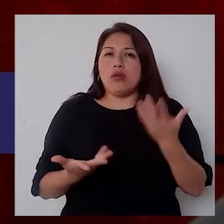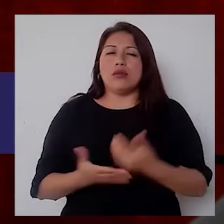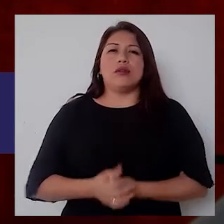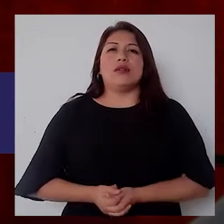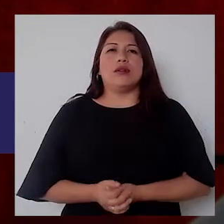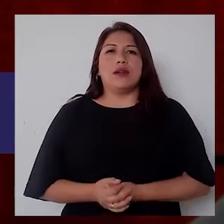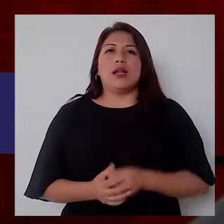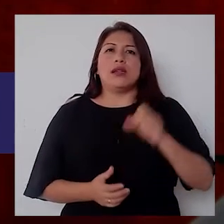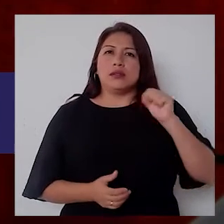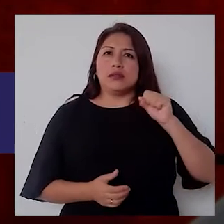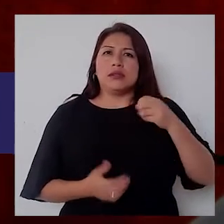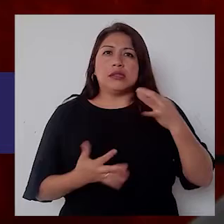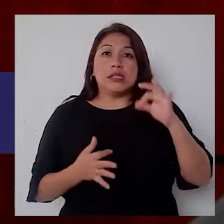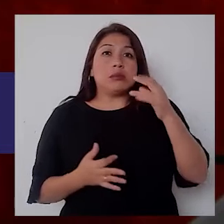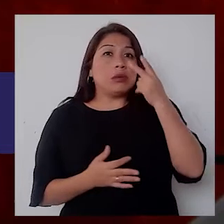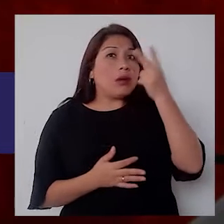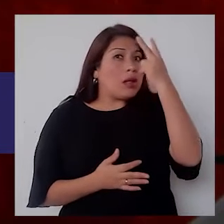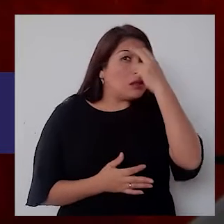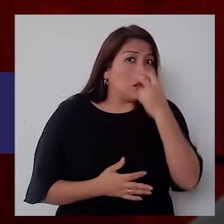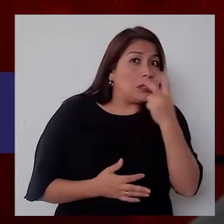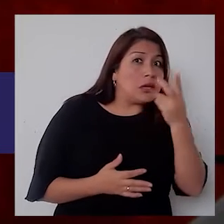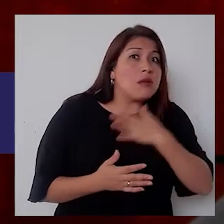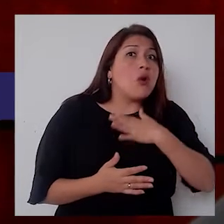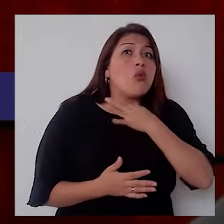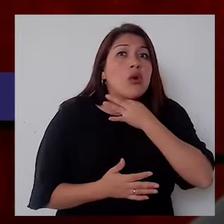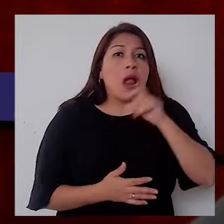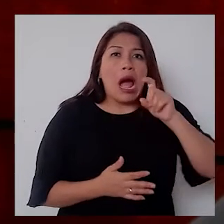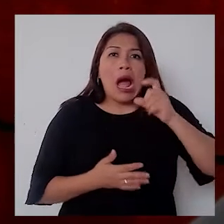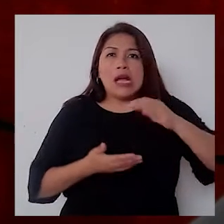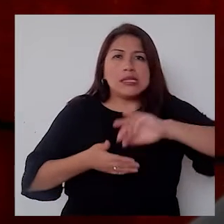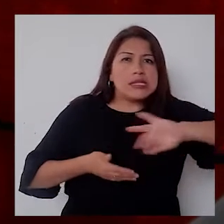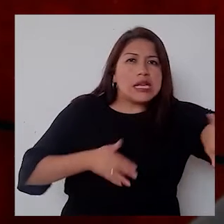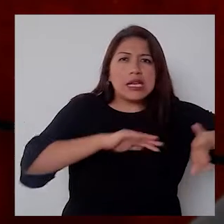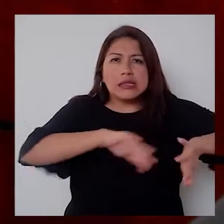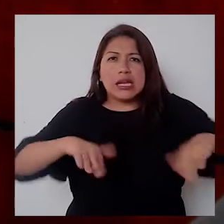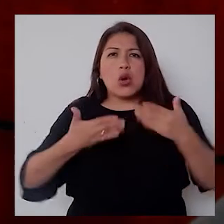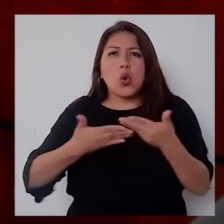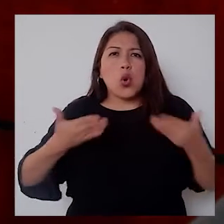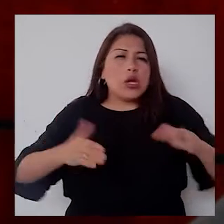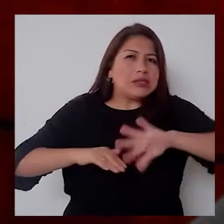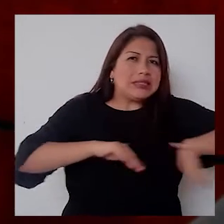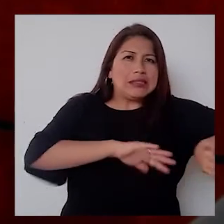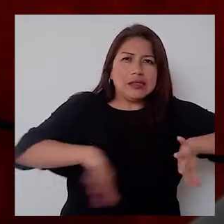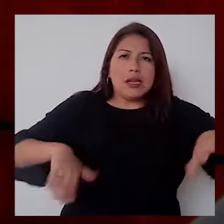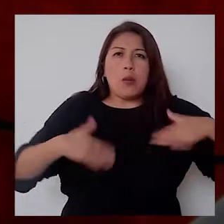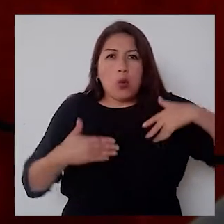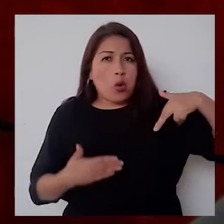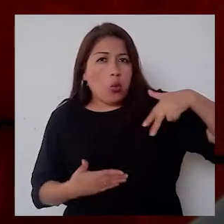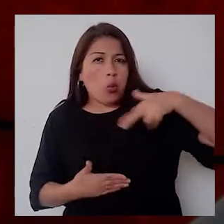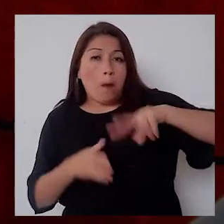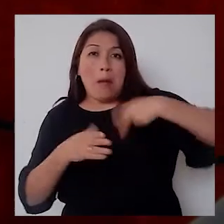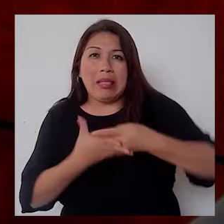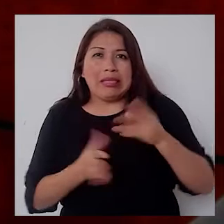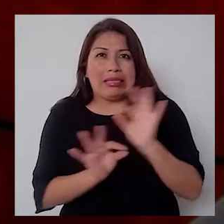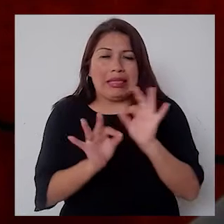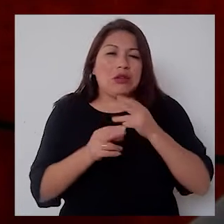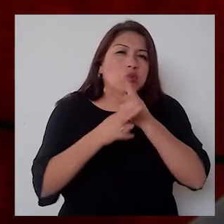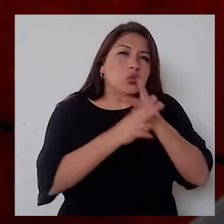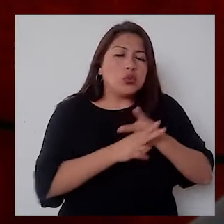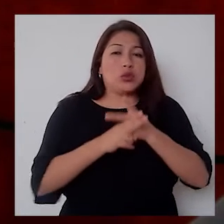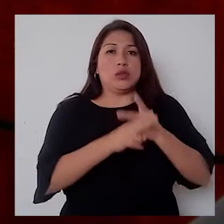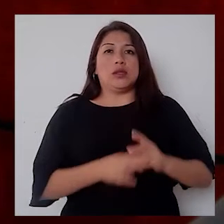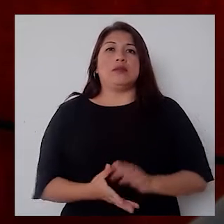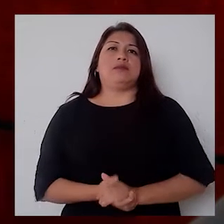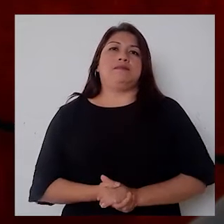dejar las cosas en su lugar para que el abuelito no se tropiece. Inclusive, estando en los primeros años del colegio, en primaria,